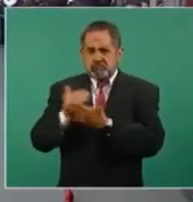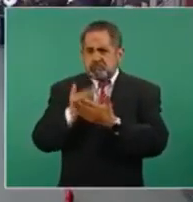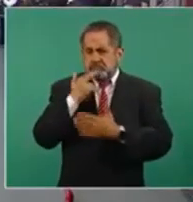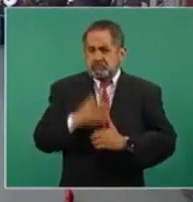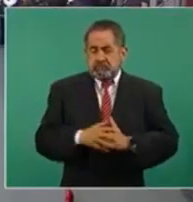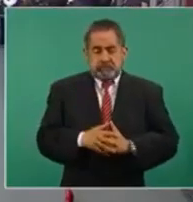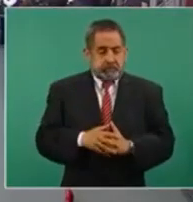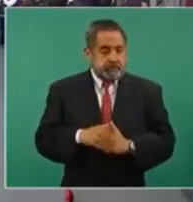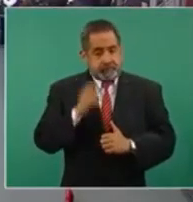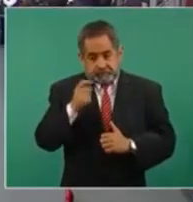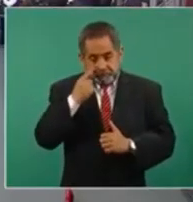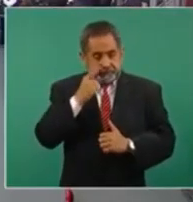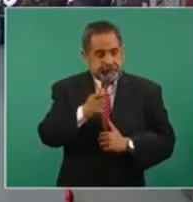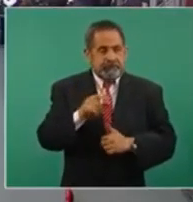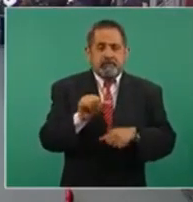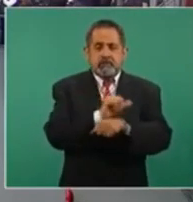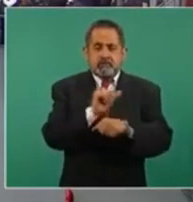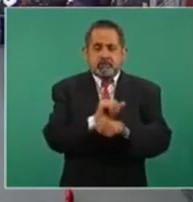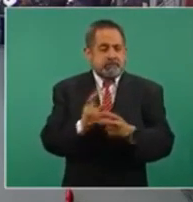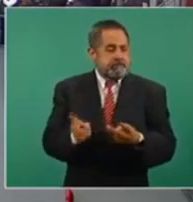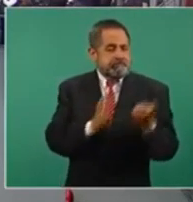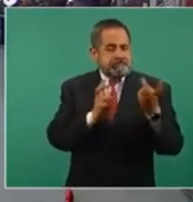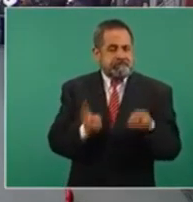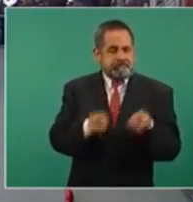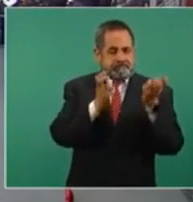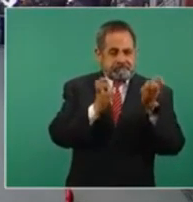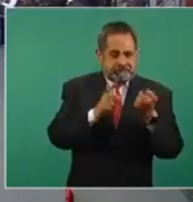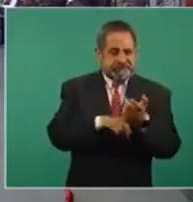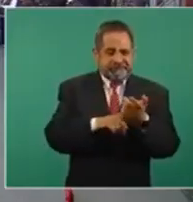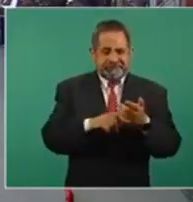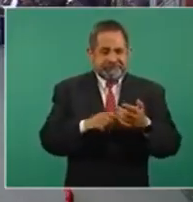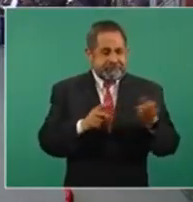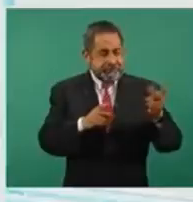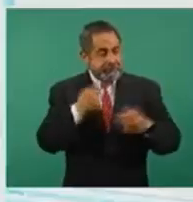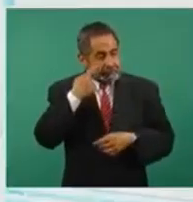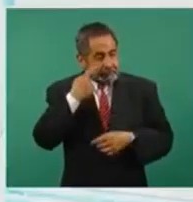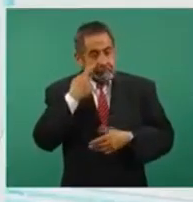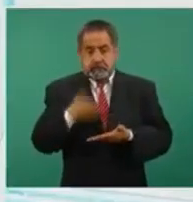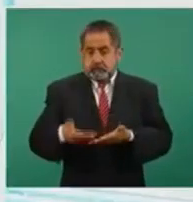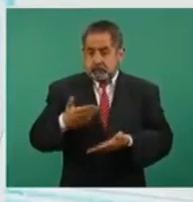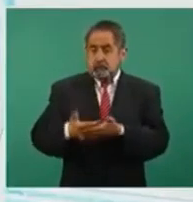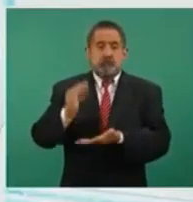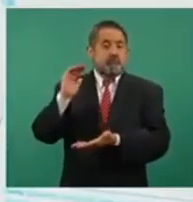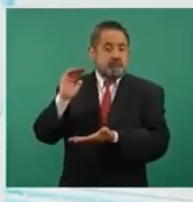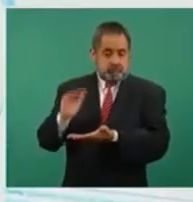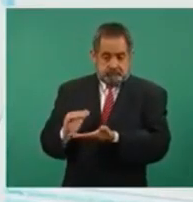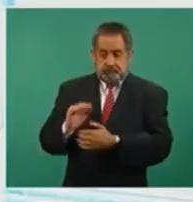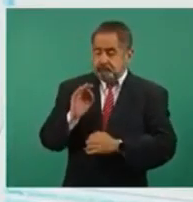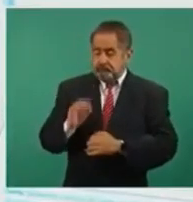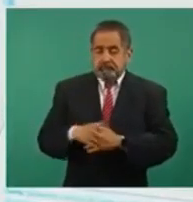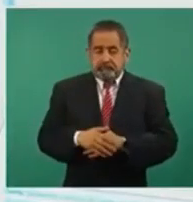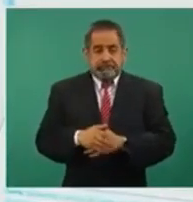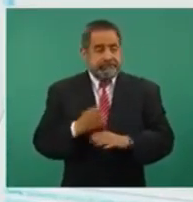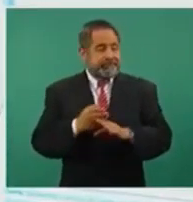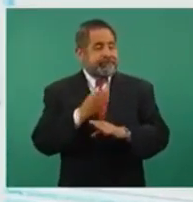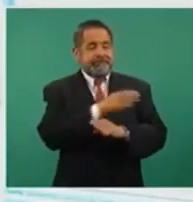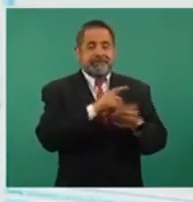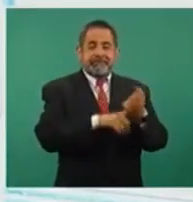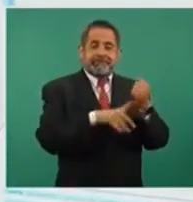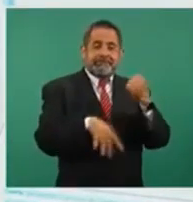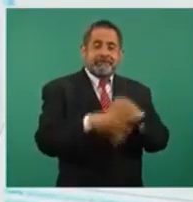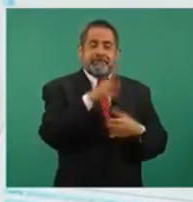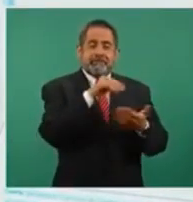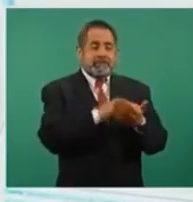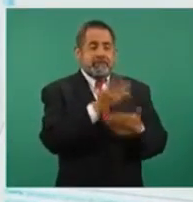analizamos el robo de vehículo se ve una contundente disminución en este gobierno. Pasó de 14 mil